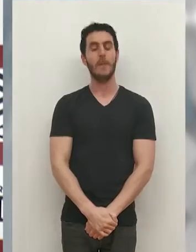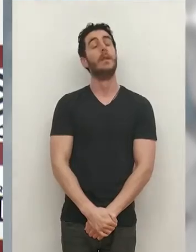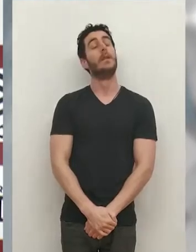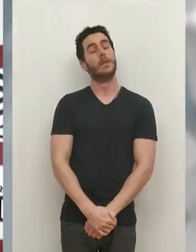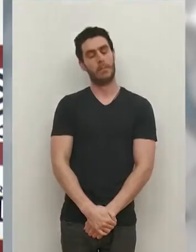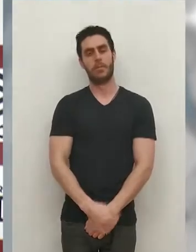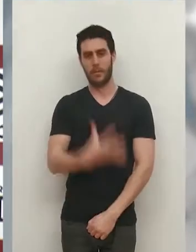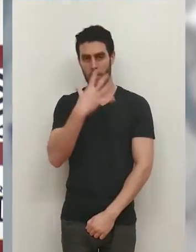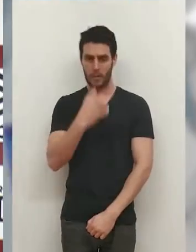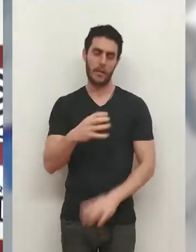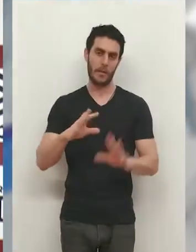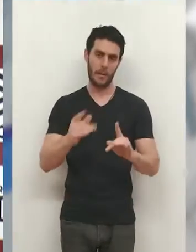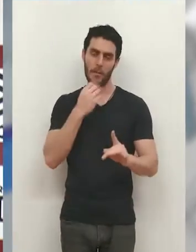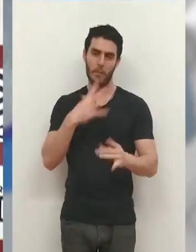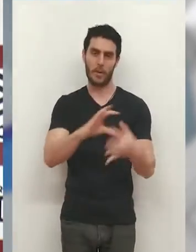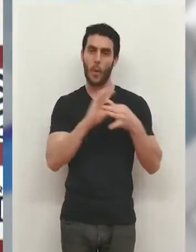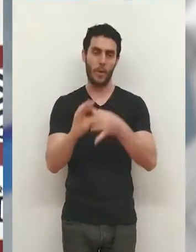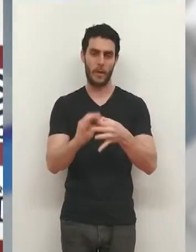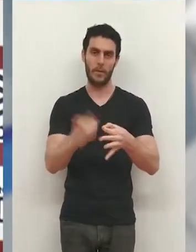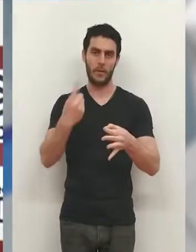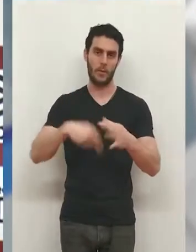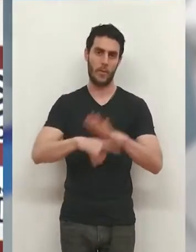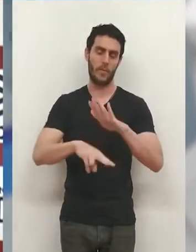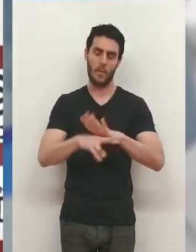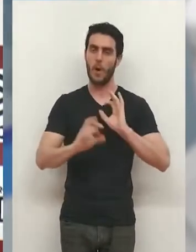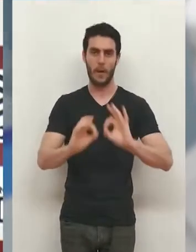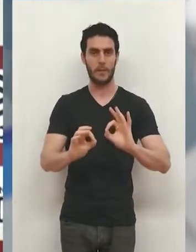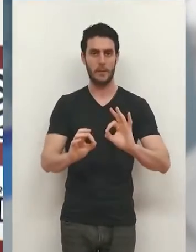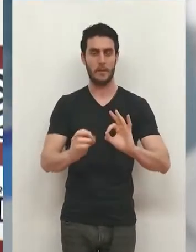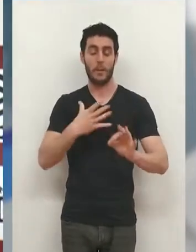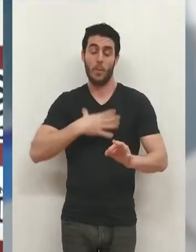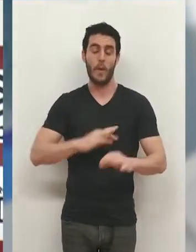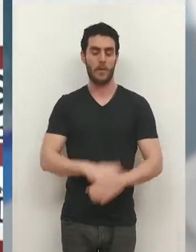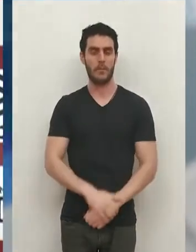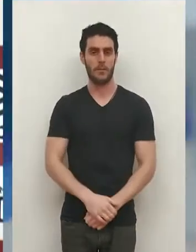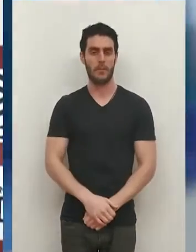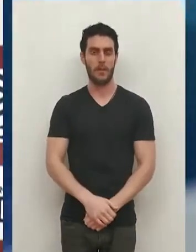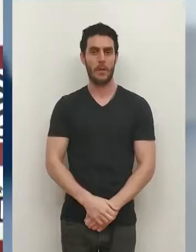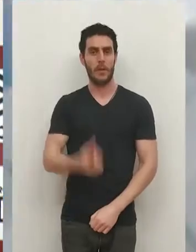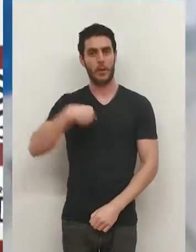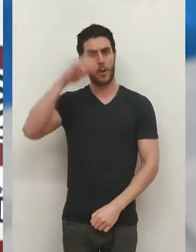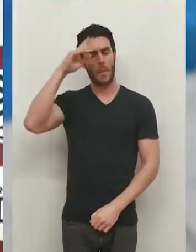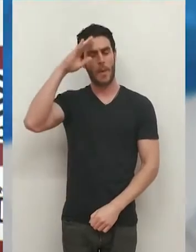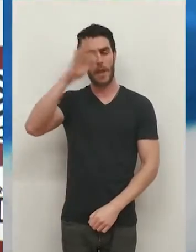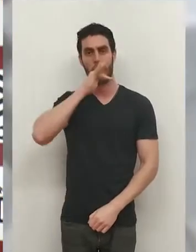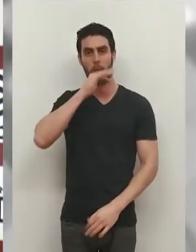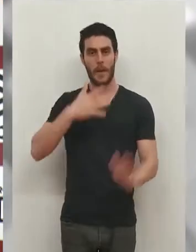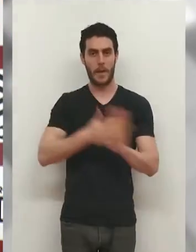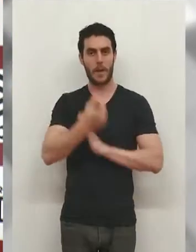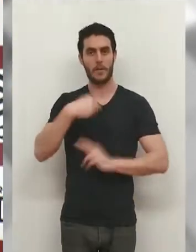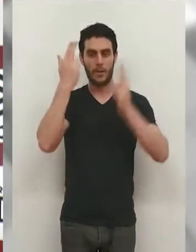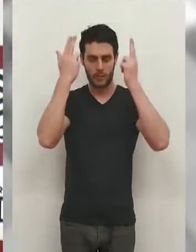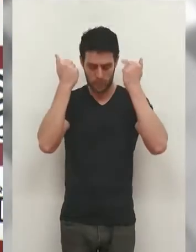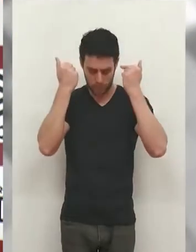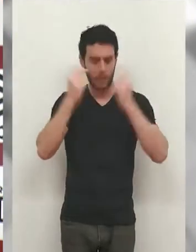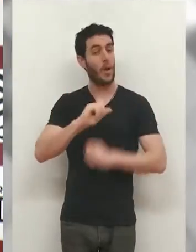Estamos tristes, pero hundidos no. Esto es fútbol. Sabemos qué puede pasar y todavía tenemos todas las esperanzas. Es decir,